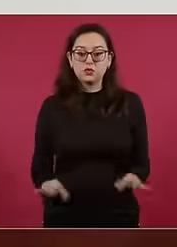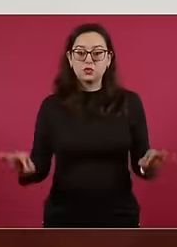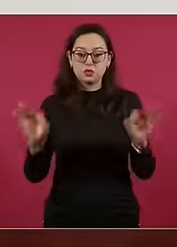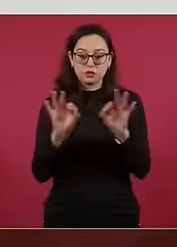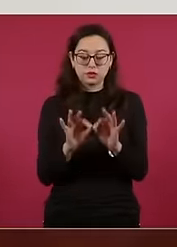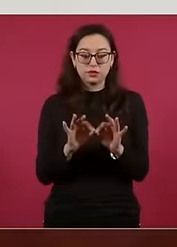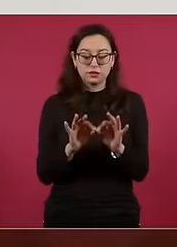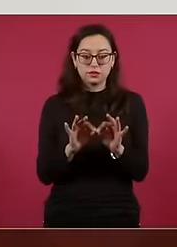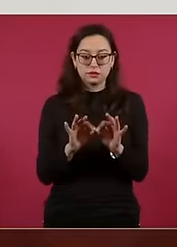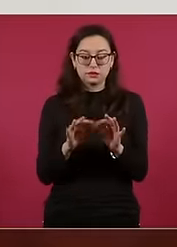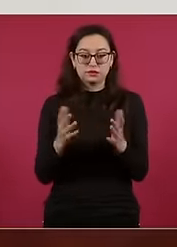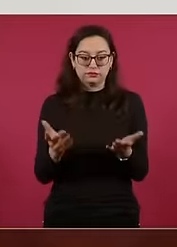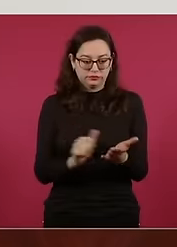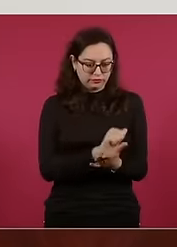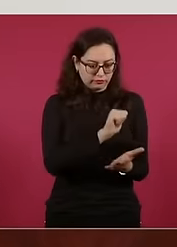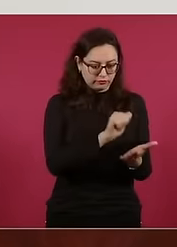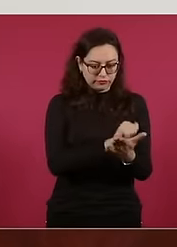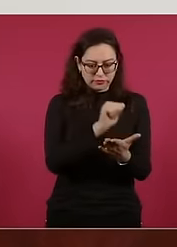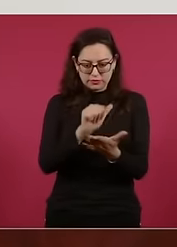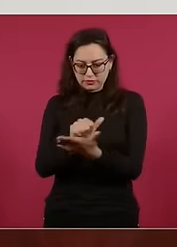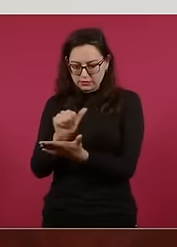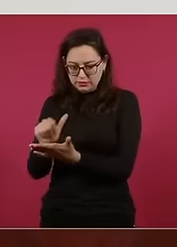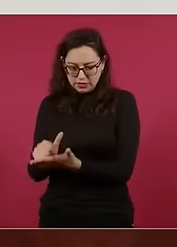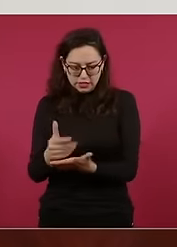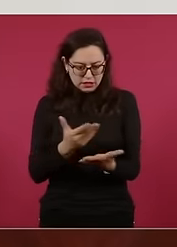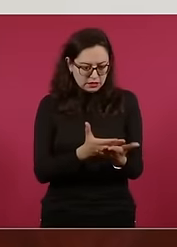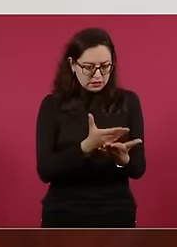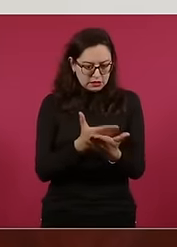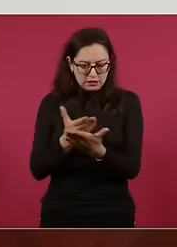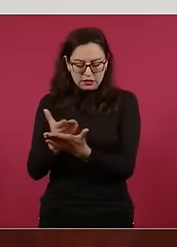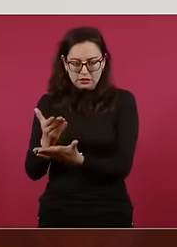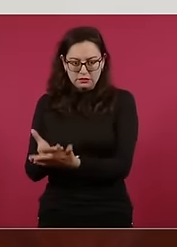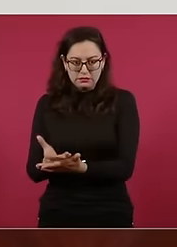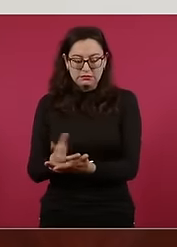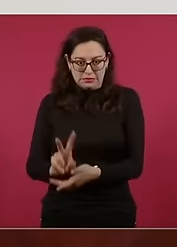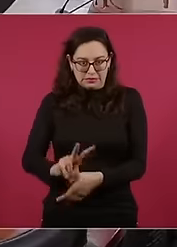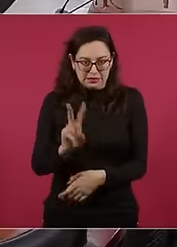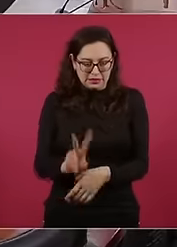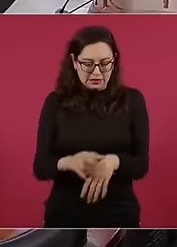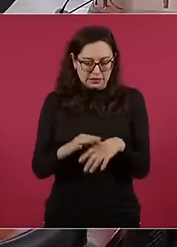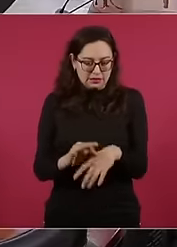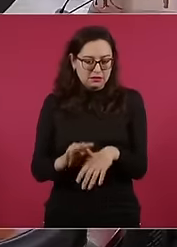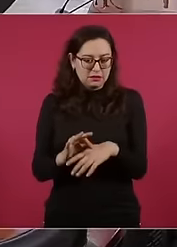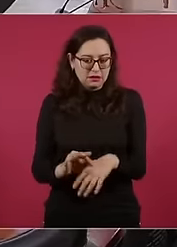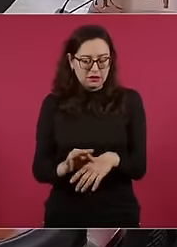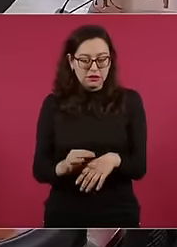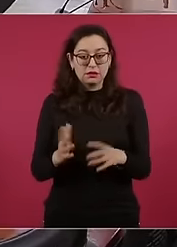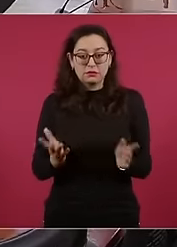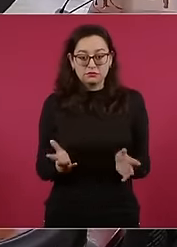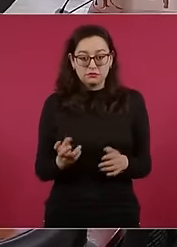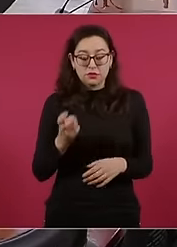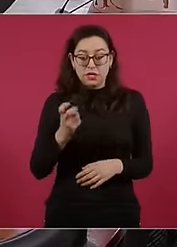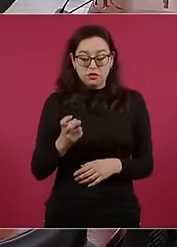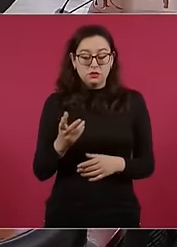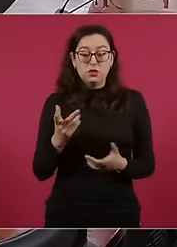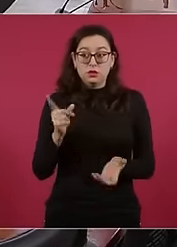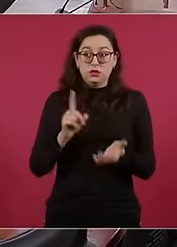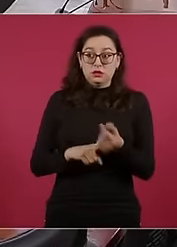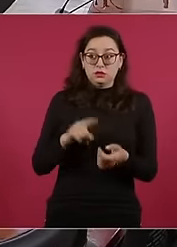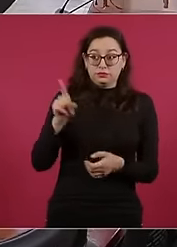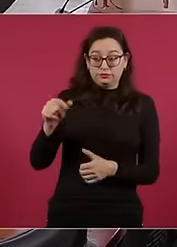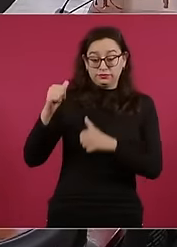y cuáles son los resultados. Ese es un proceso que